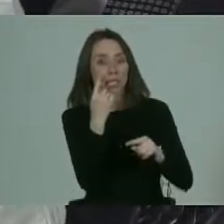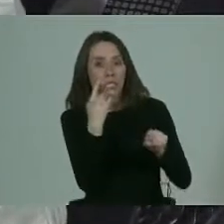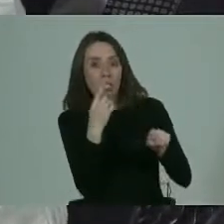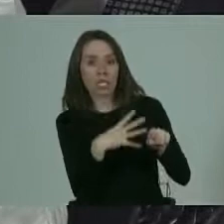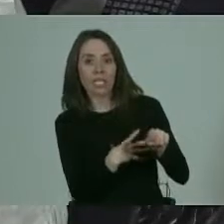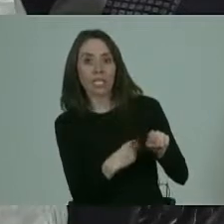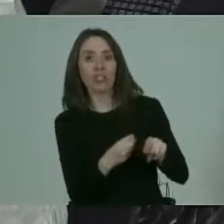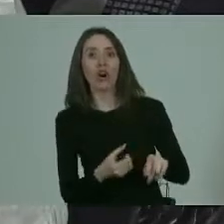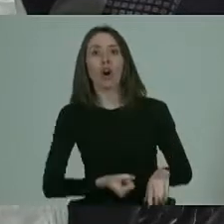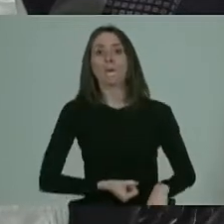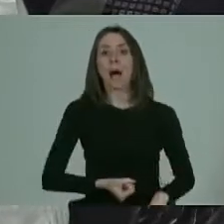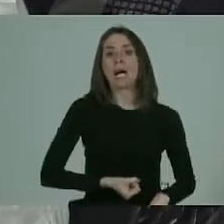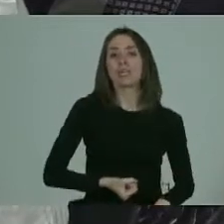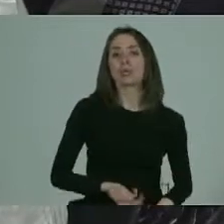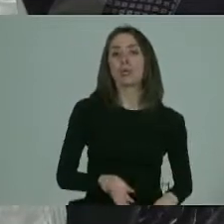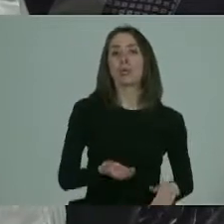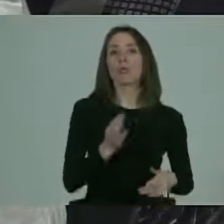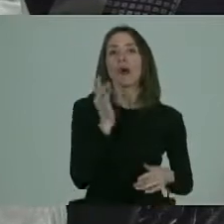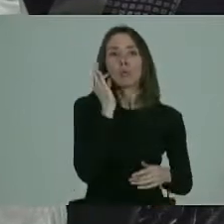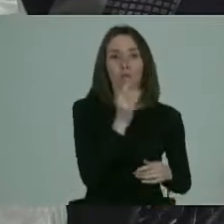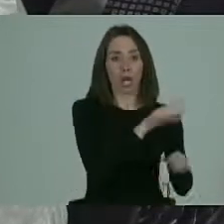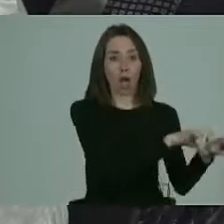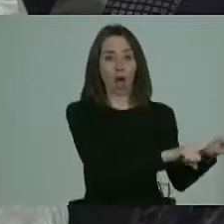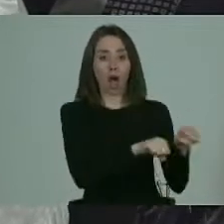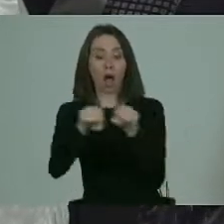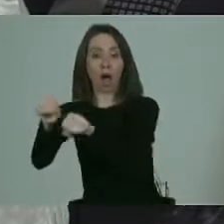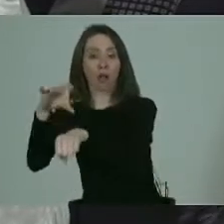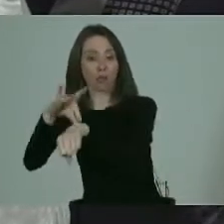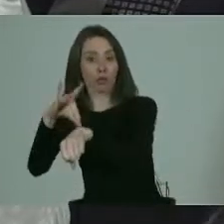cuenta que ya se está masturbando? ¿Lo llevan al médico?